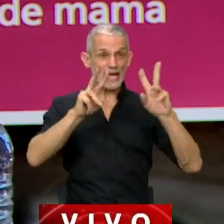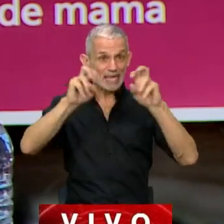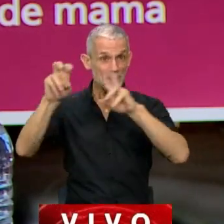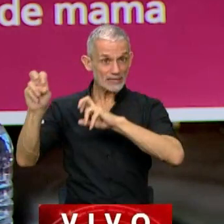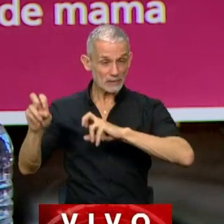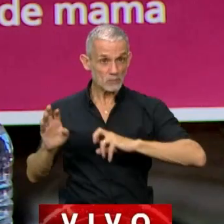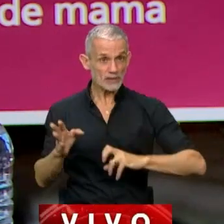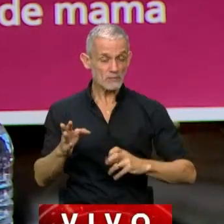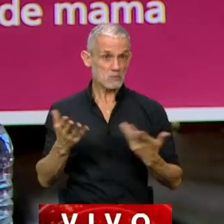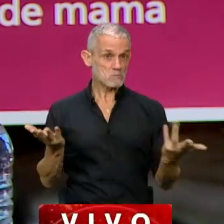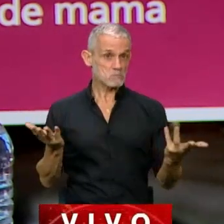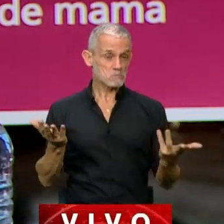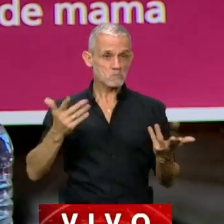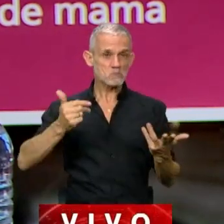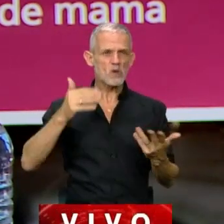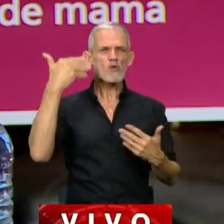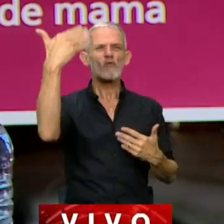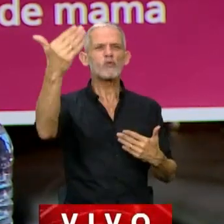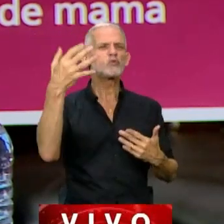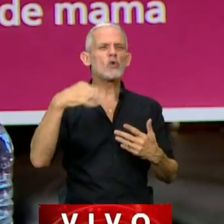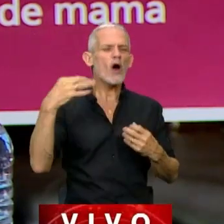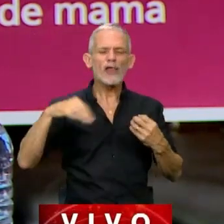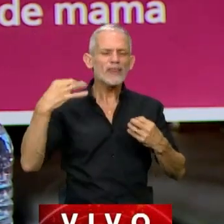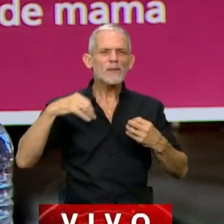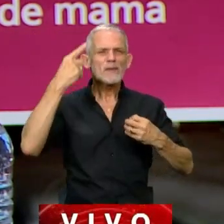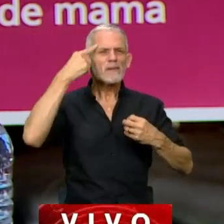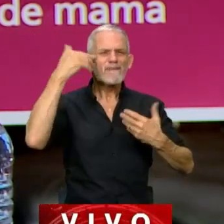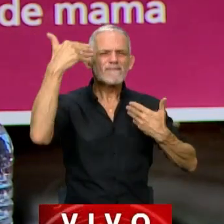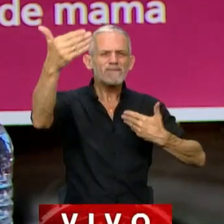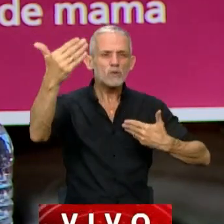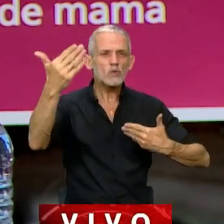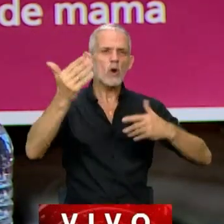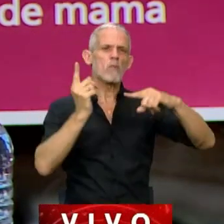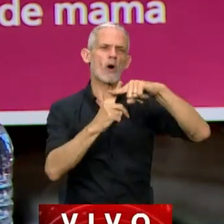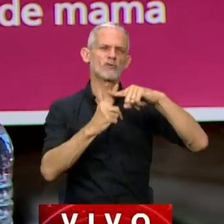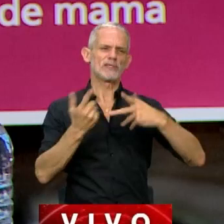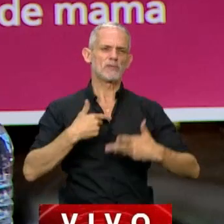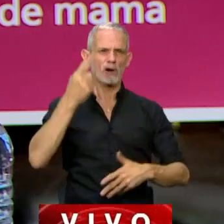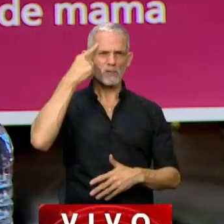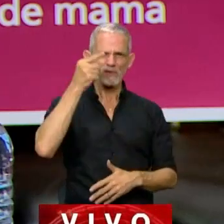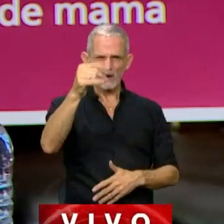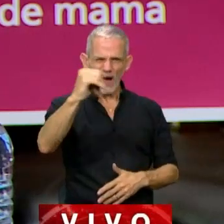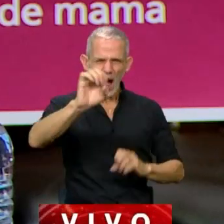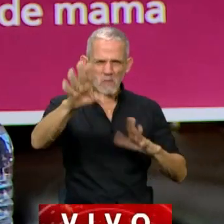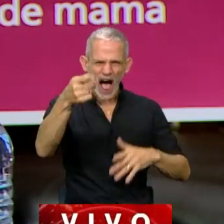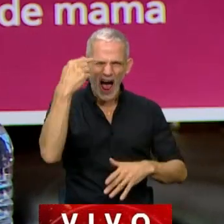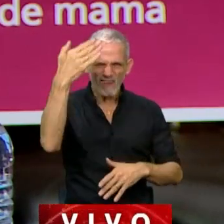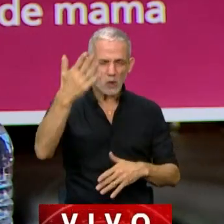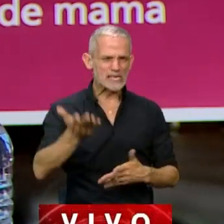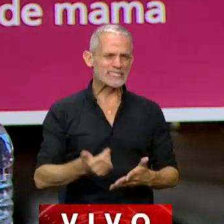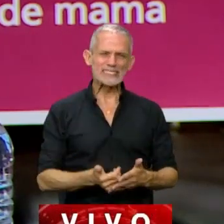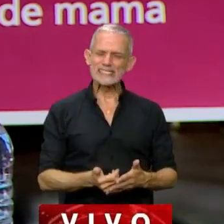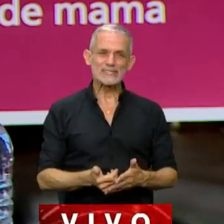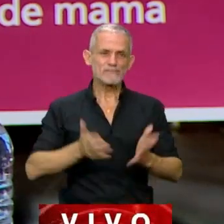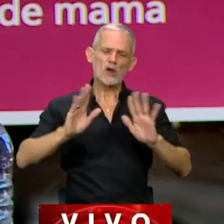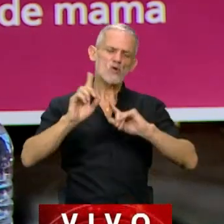de temas, el horizonte tiene que ser un horizonte claramente positivo. Y esto no significa caer